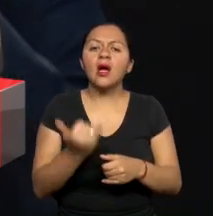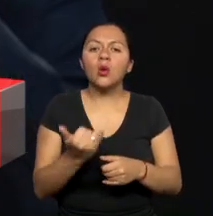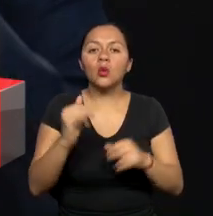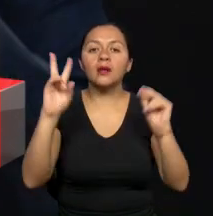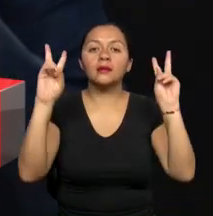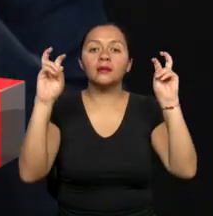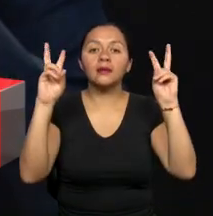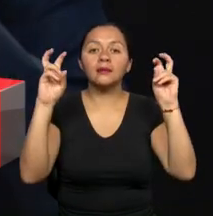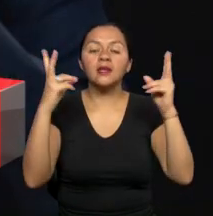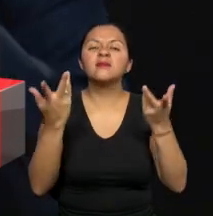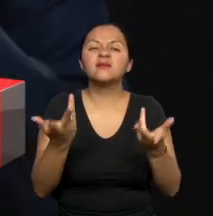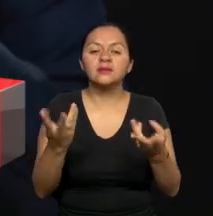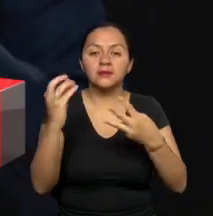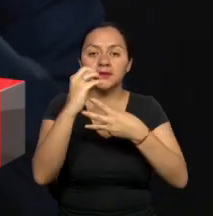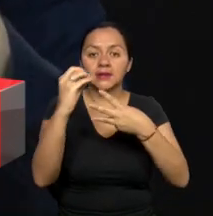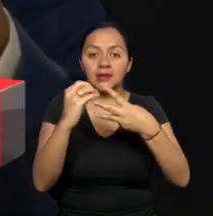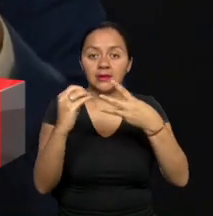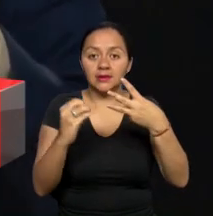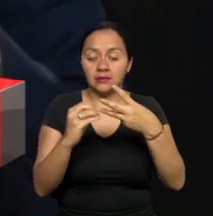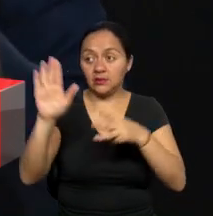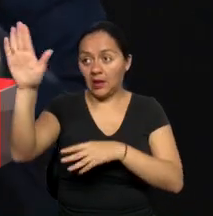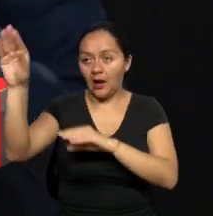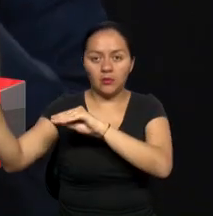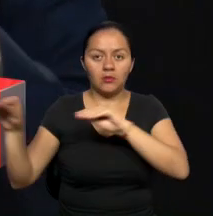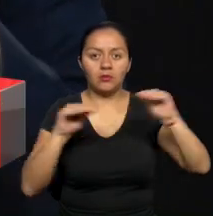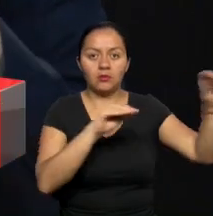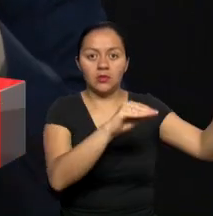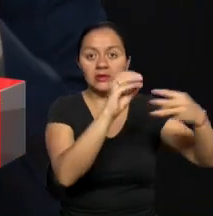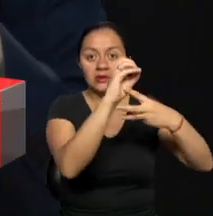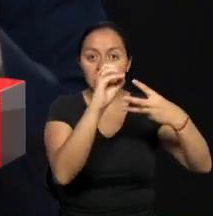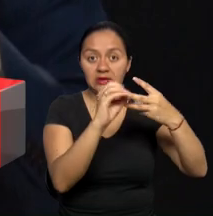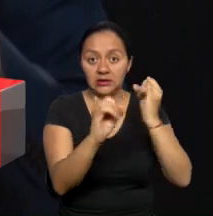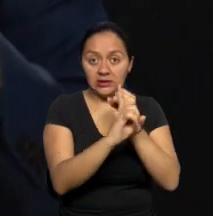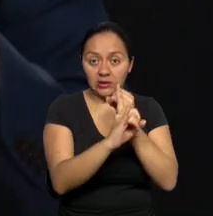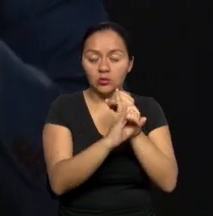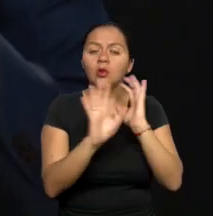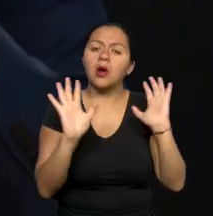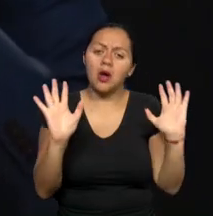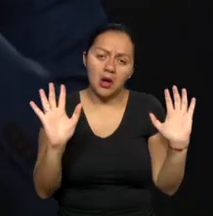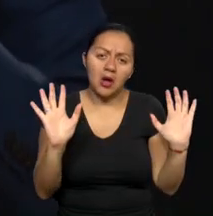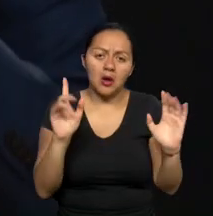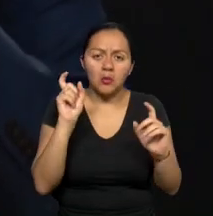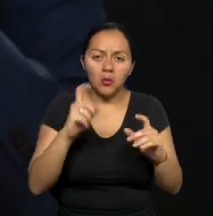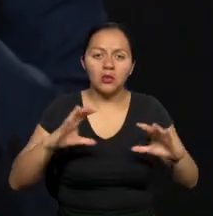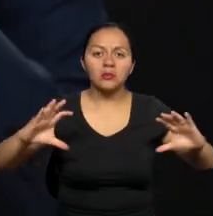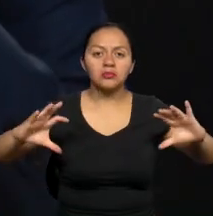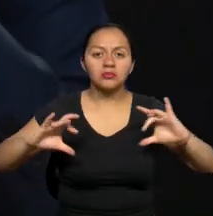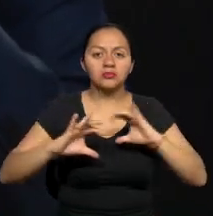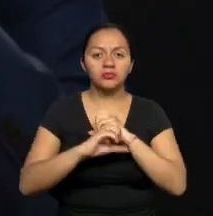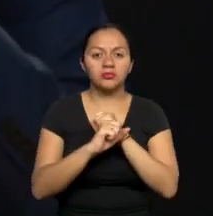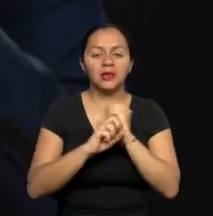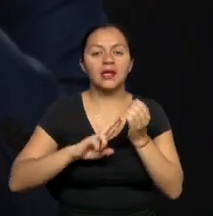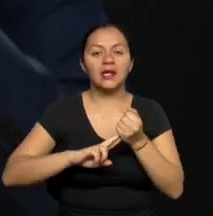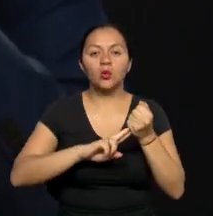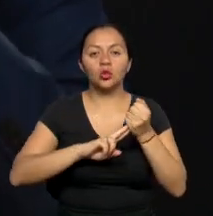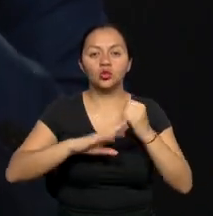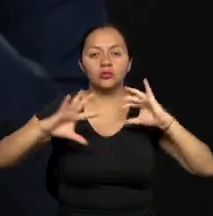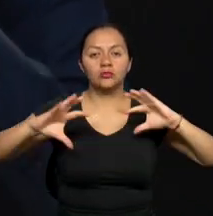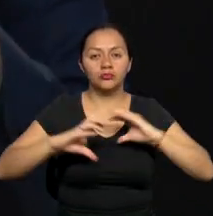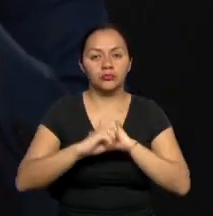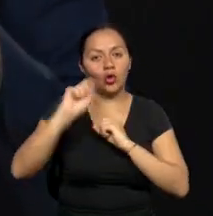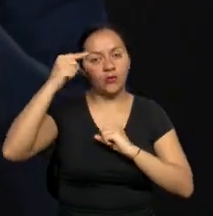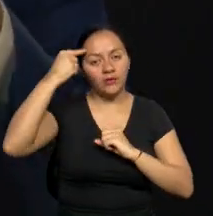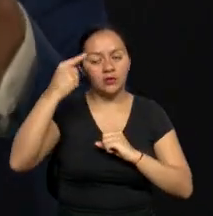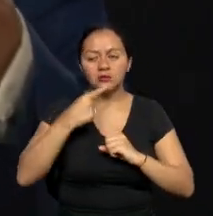instalaciones con el Cenecit? Netamente viene a una lógica de optimizar recursos de parte del gobierno.